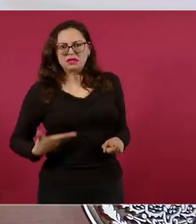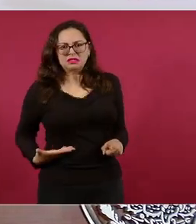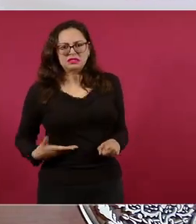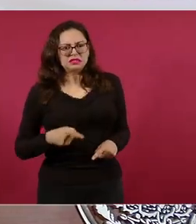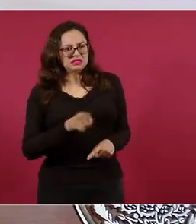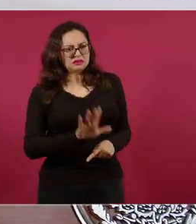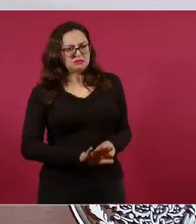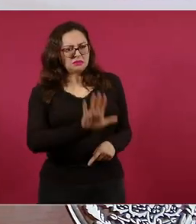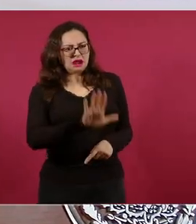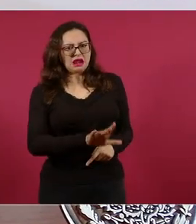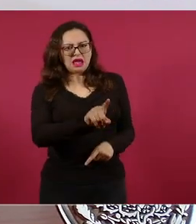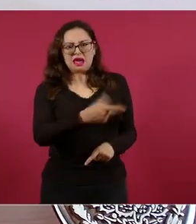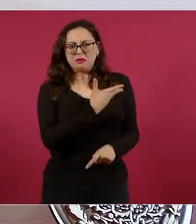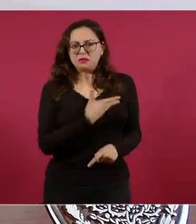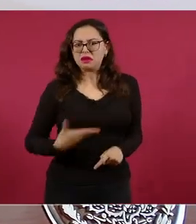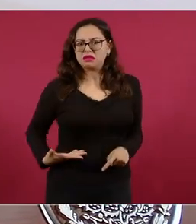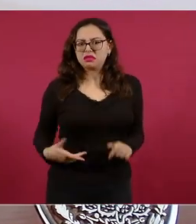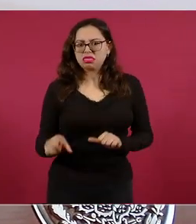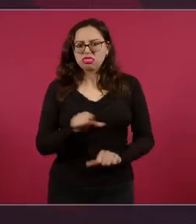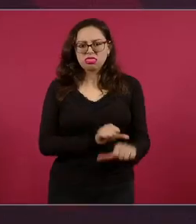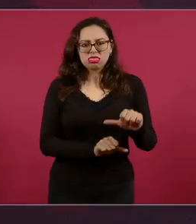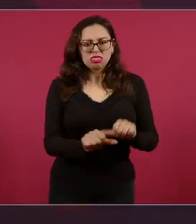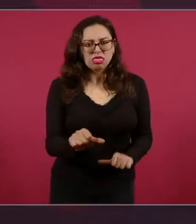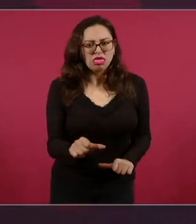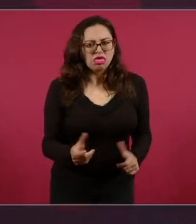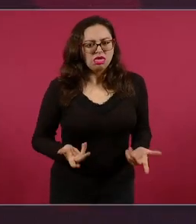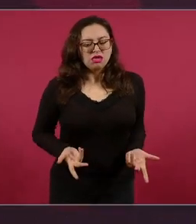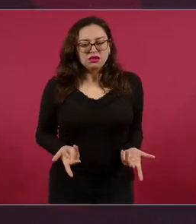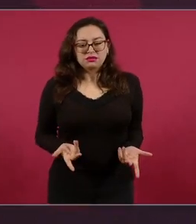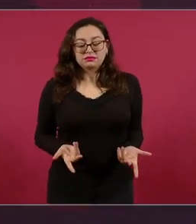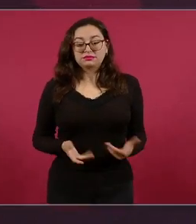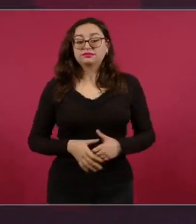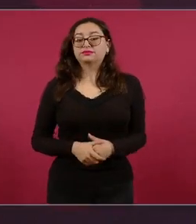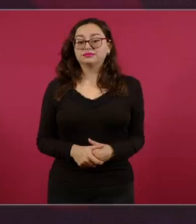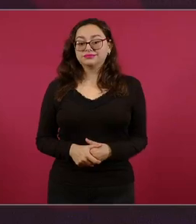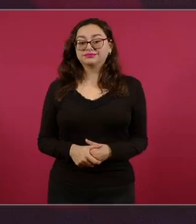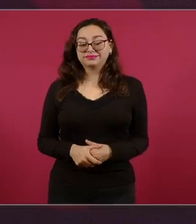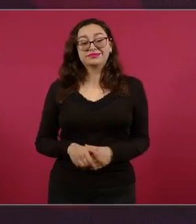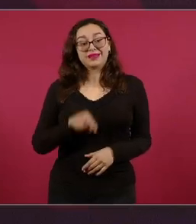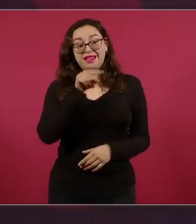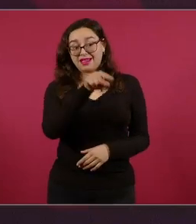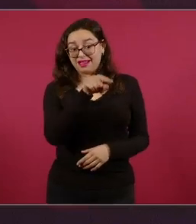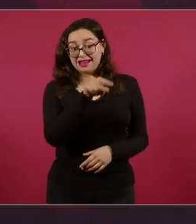Fue cuando vivimos un narcoestado.